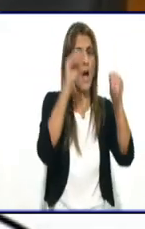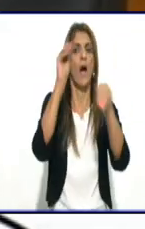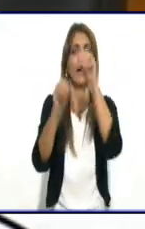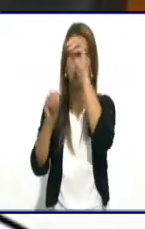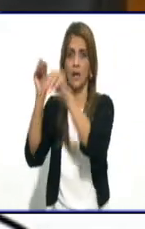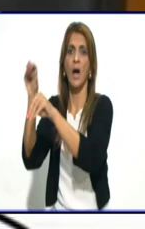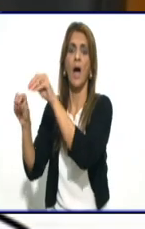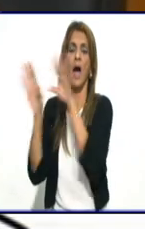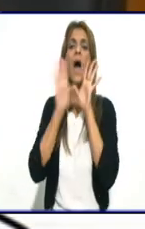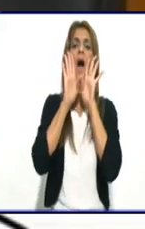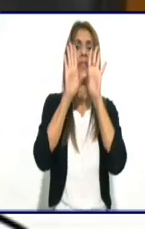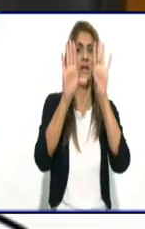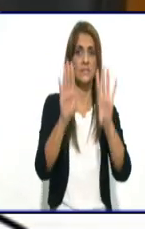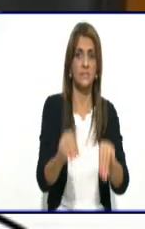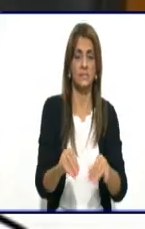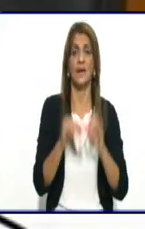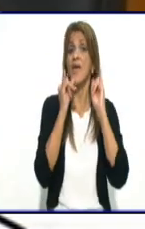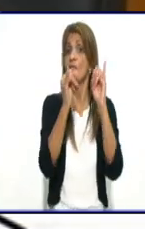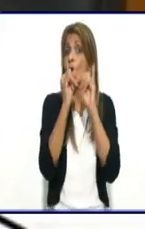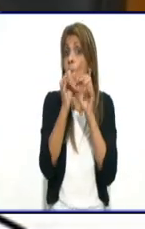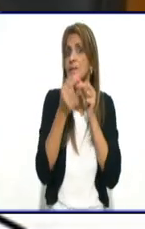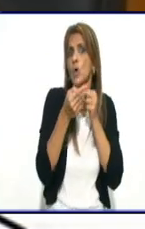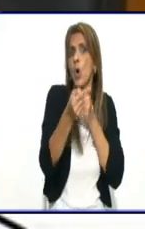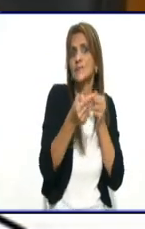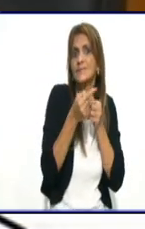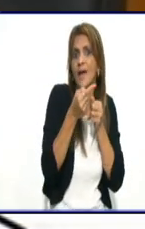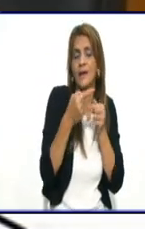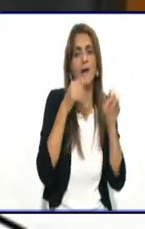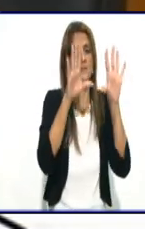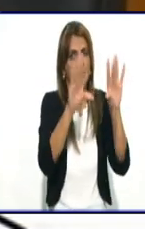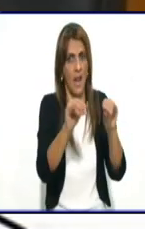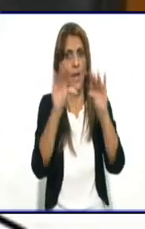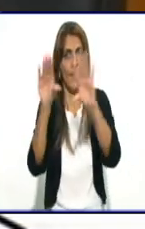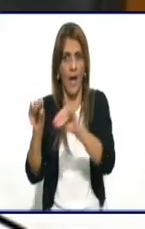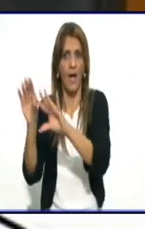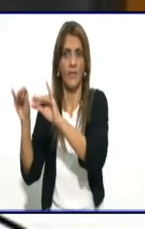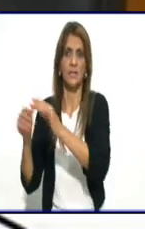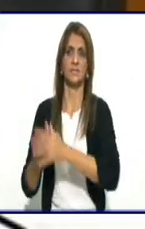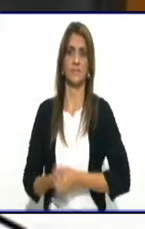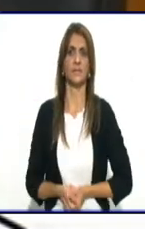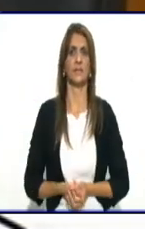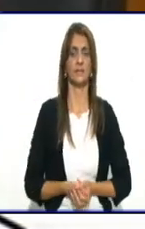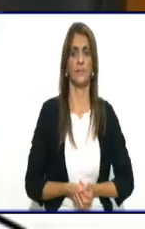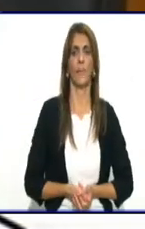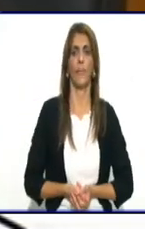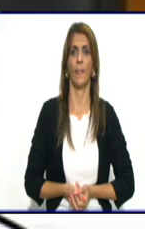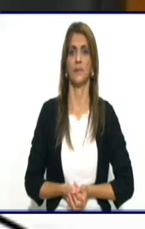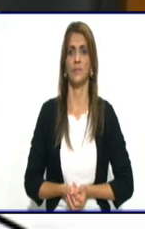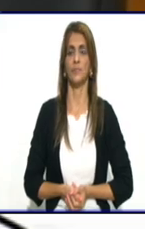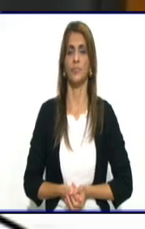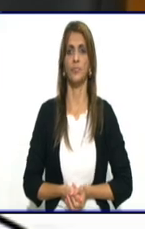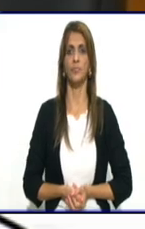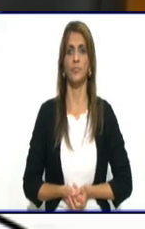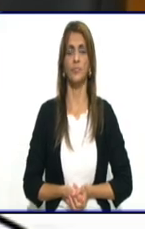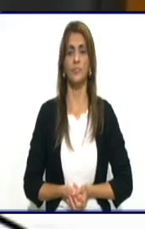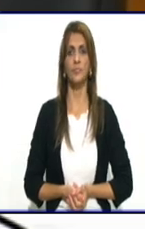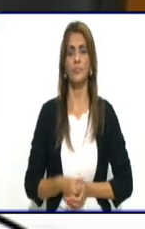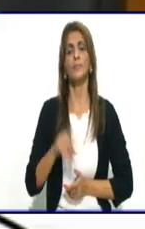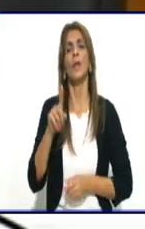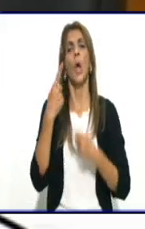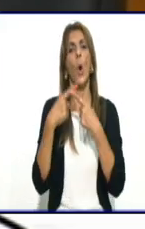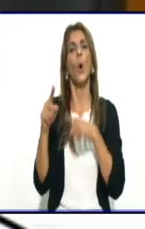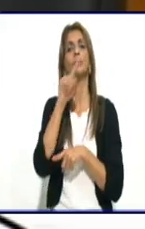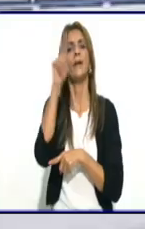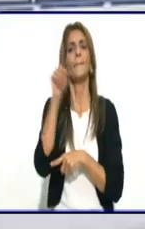tener la información bien cercana, ahí mismo, a punto de partida de las zonas de defensa que se encuentran activas. Guido, un chofer de Cubataxi me hace una